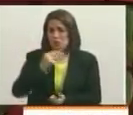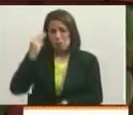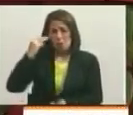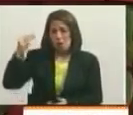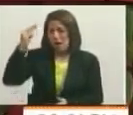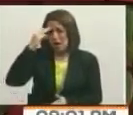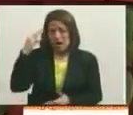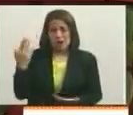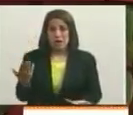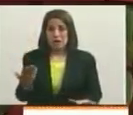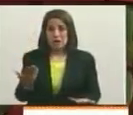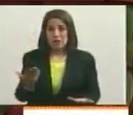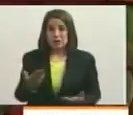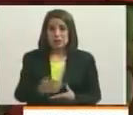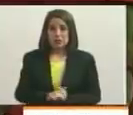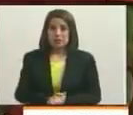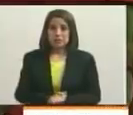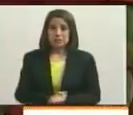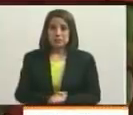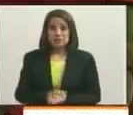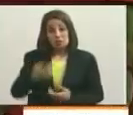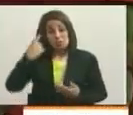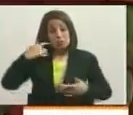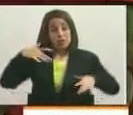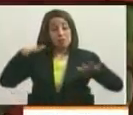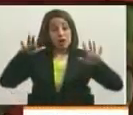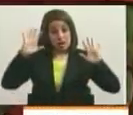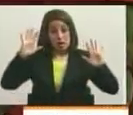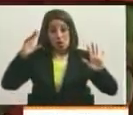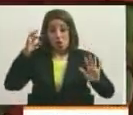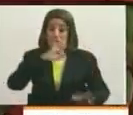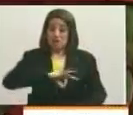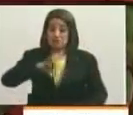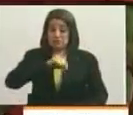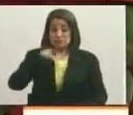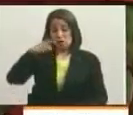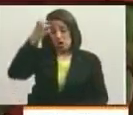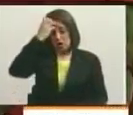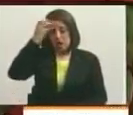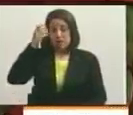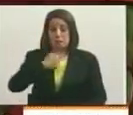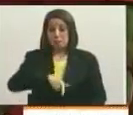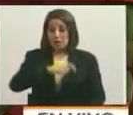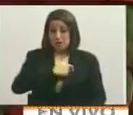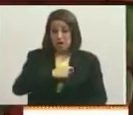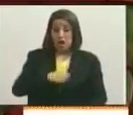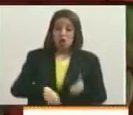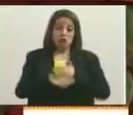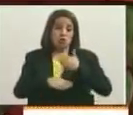inmoral. Bueno, me imagino que el señor rey de España cree que todavía Venezuela es una colonia de España.